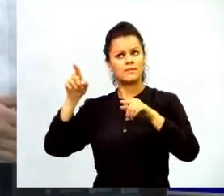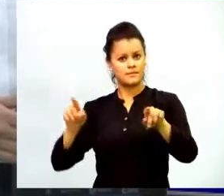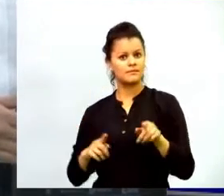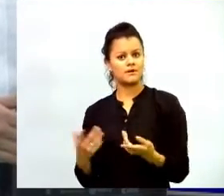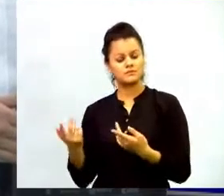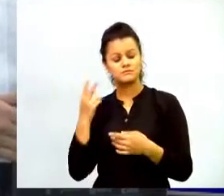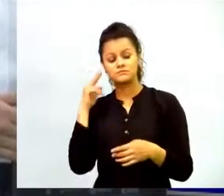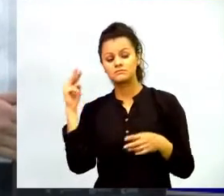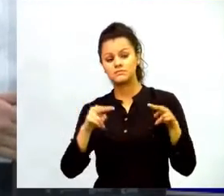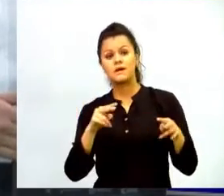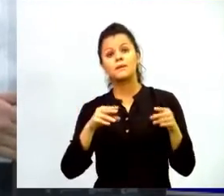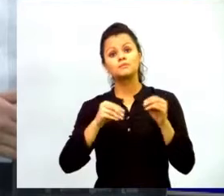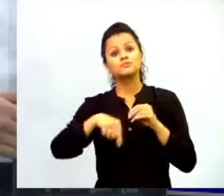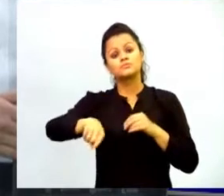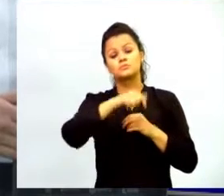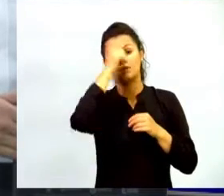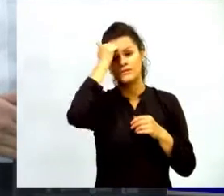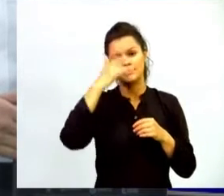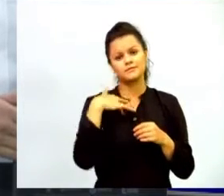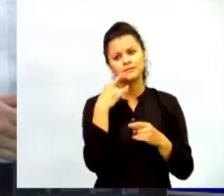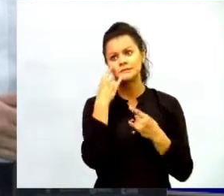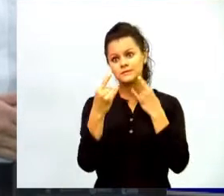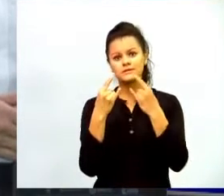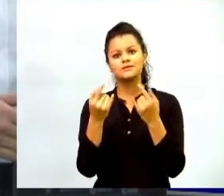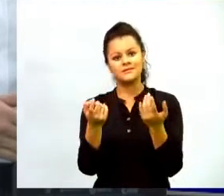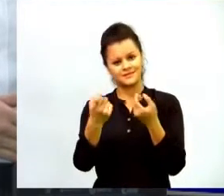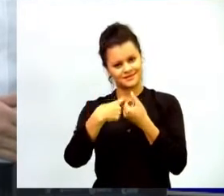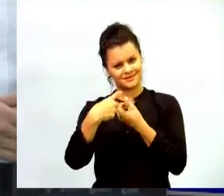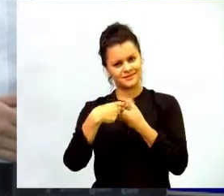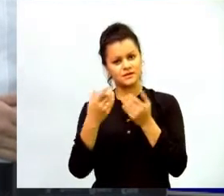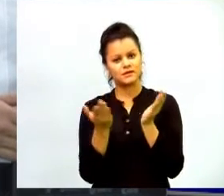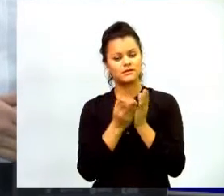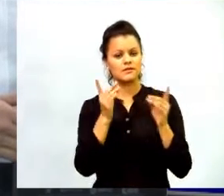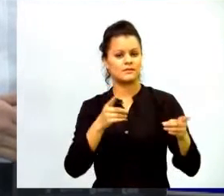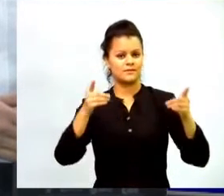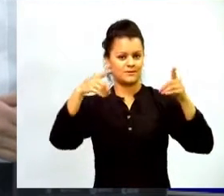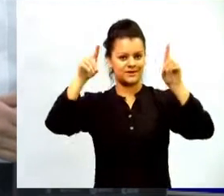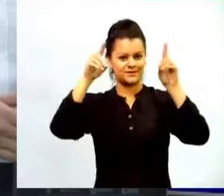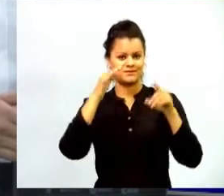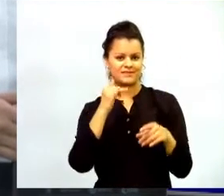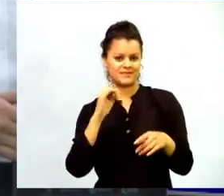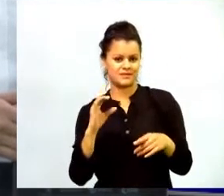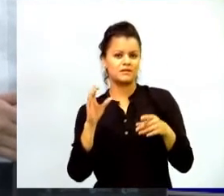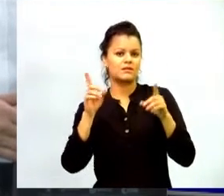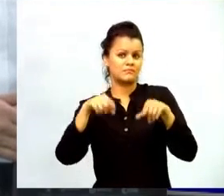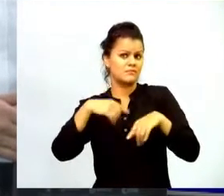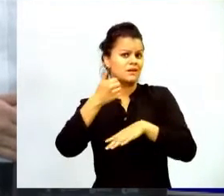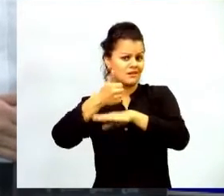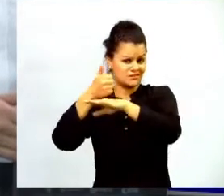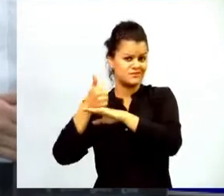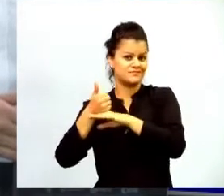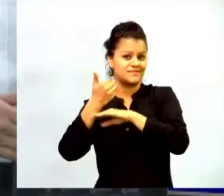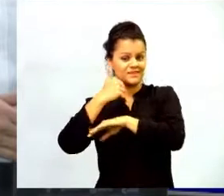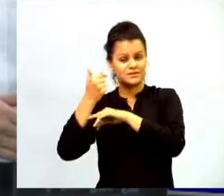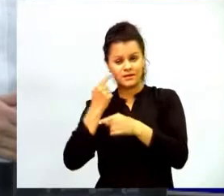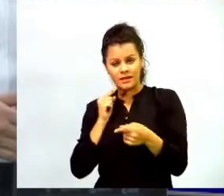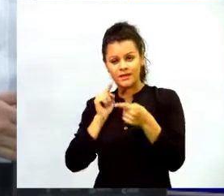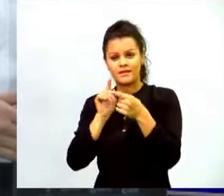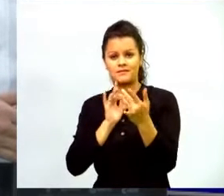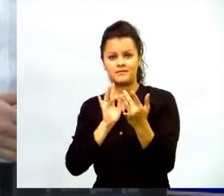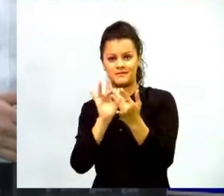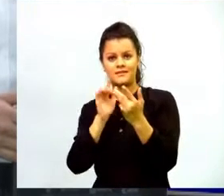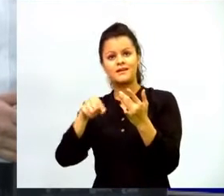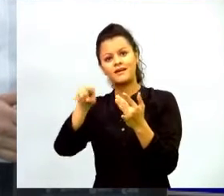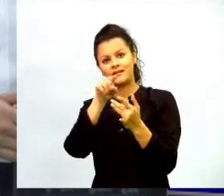motivados como profesores a hacer el diplomado TIC también los rectores a través de los rectores a través de ellos llegamos a fomentar